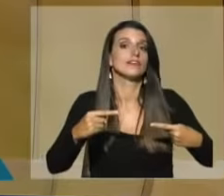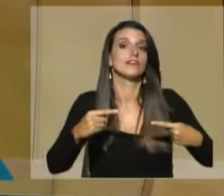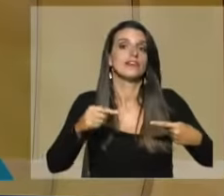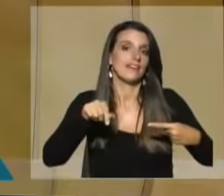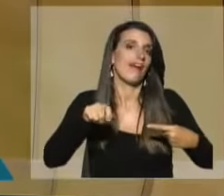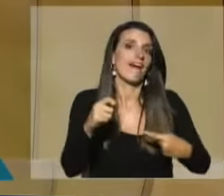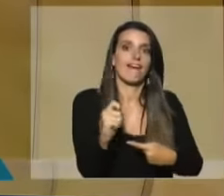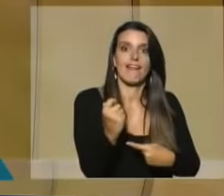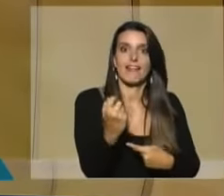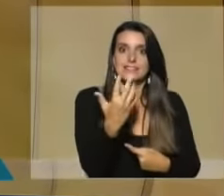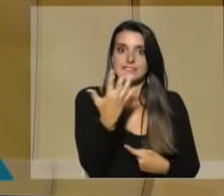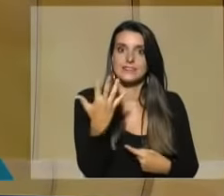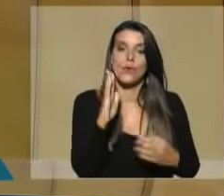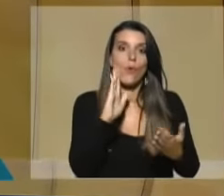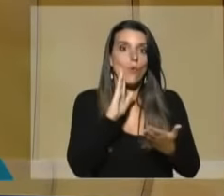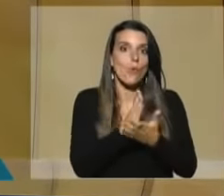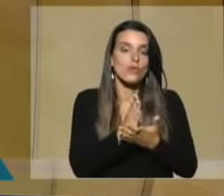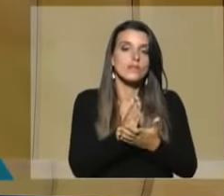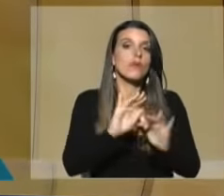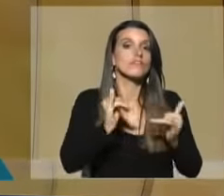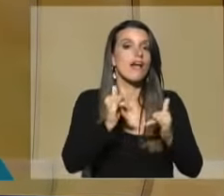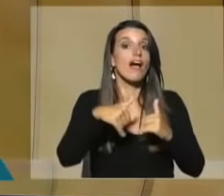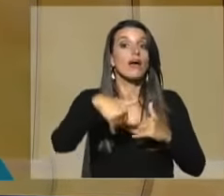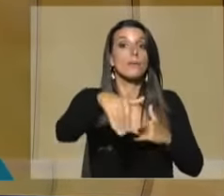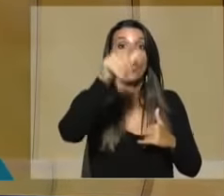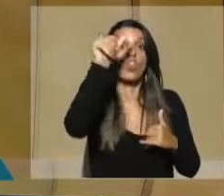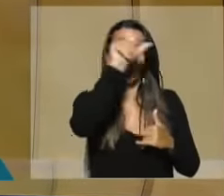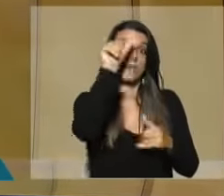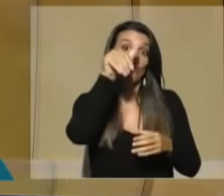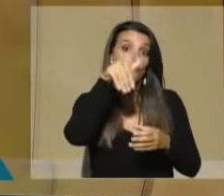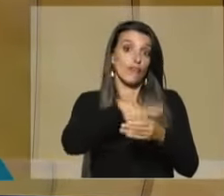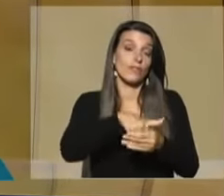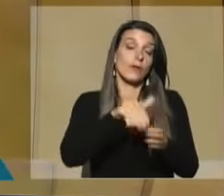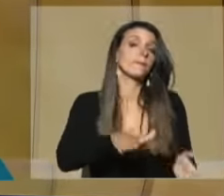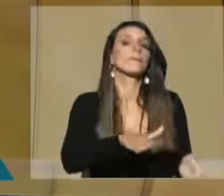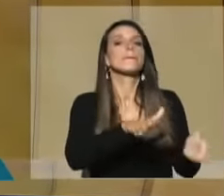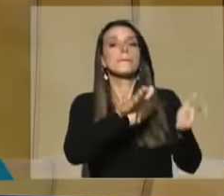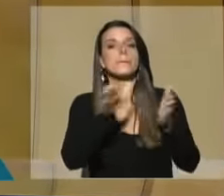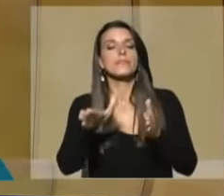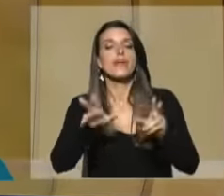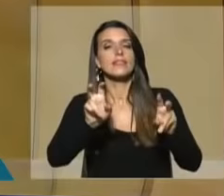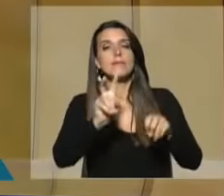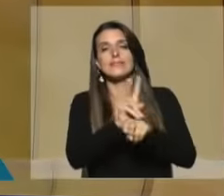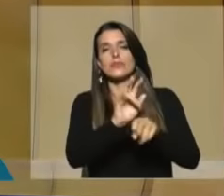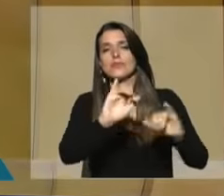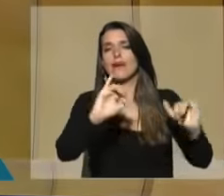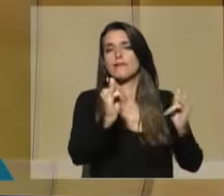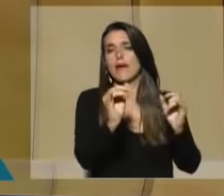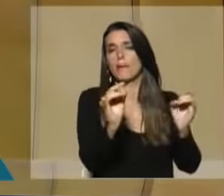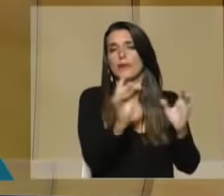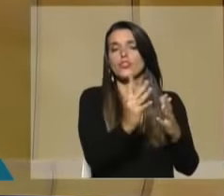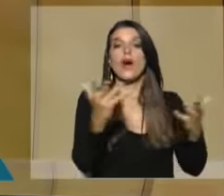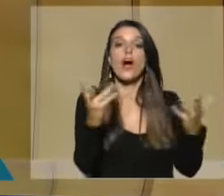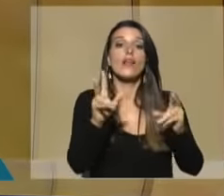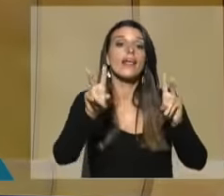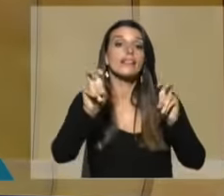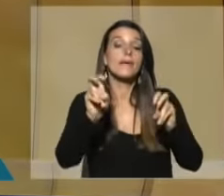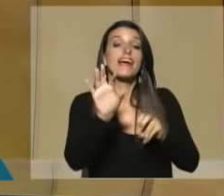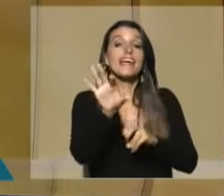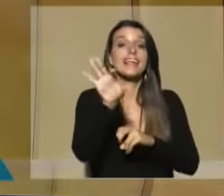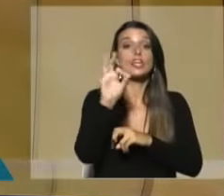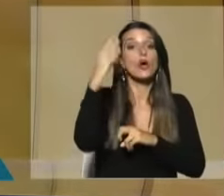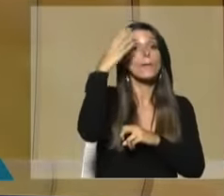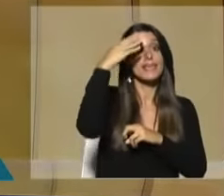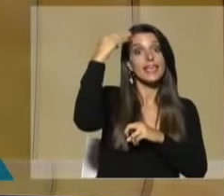en Canal 5, ya pensando en el domingo que viene. Estuvimos hablando de seguridad y ahora el tema que eligió Rafael